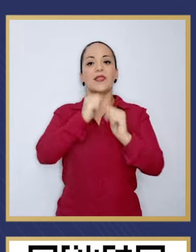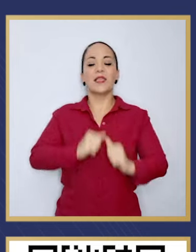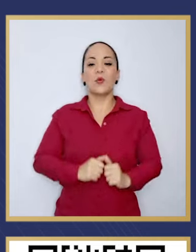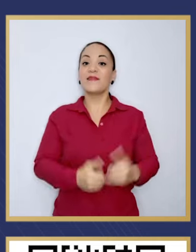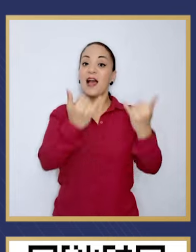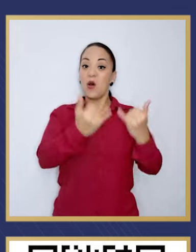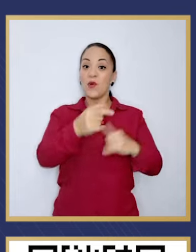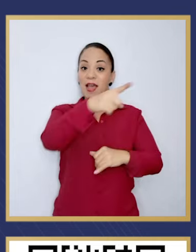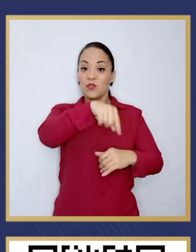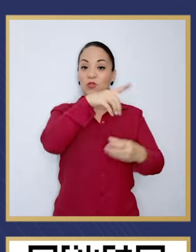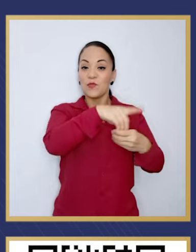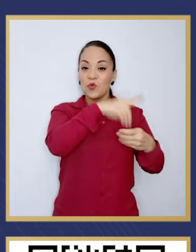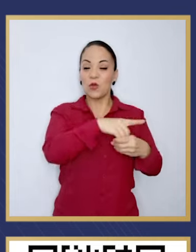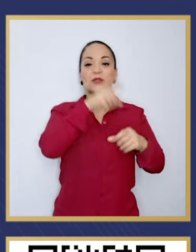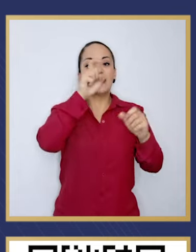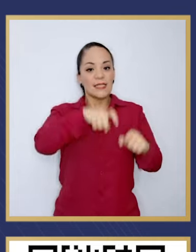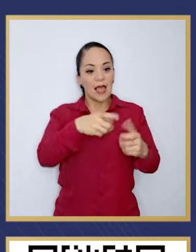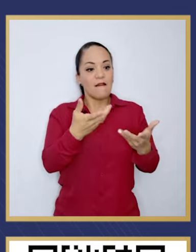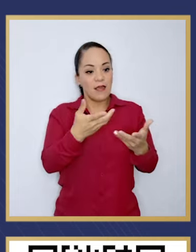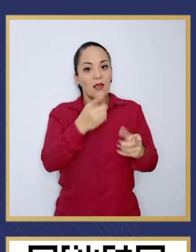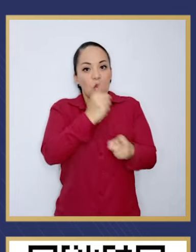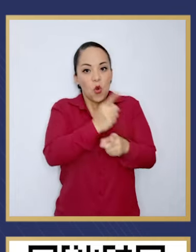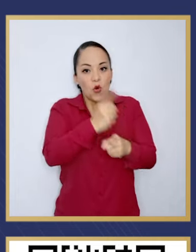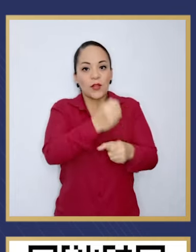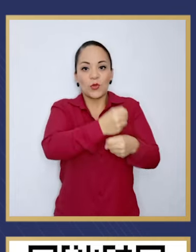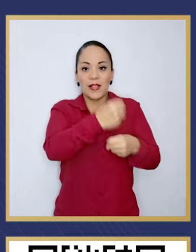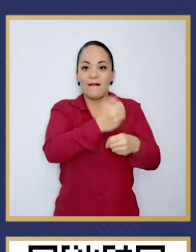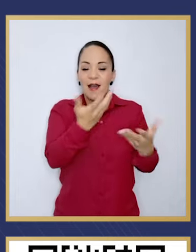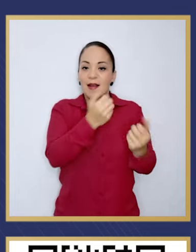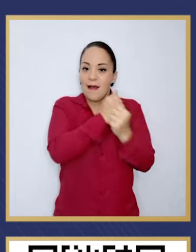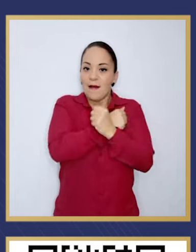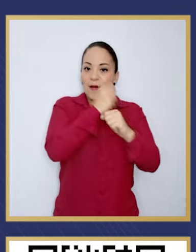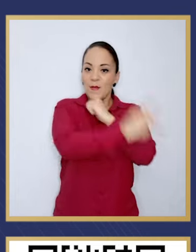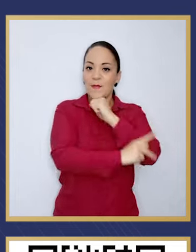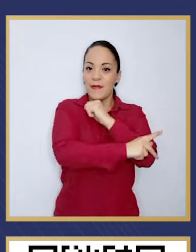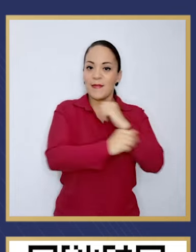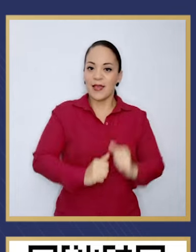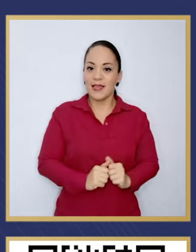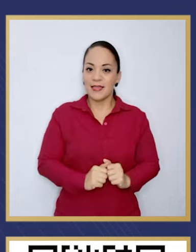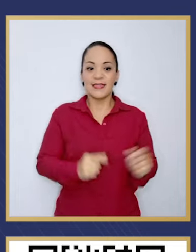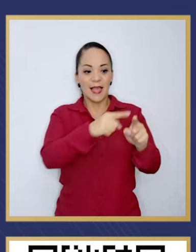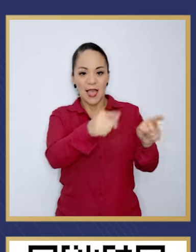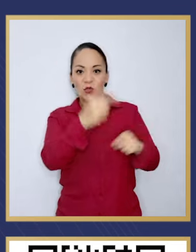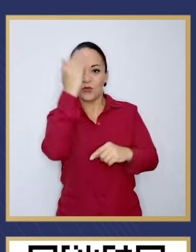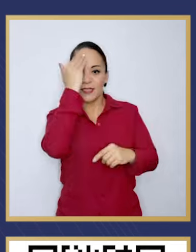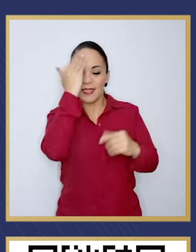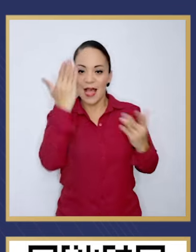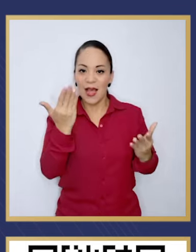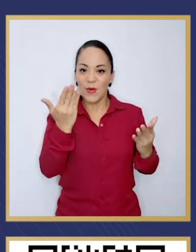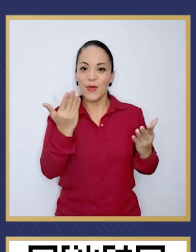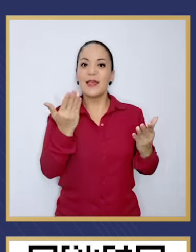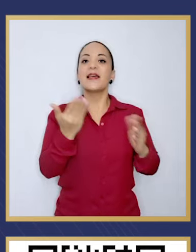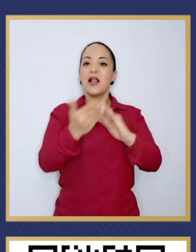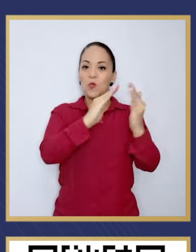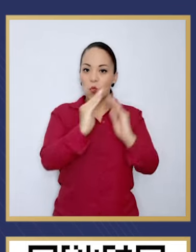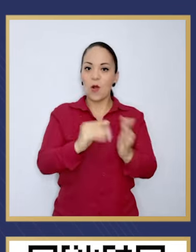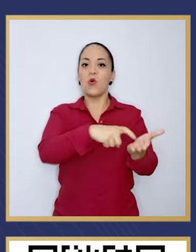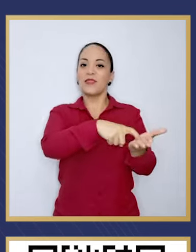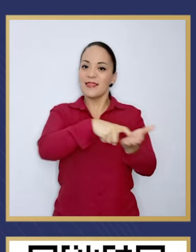Les toca a los diputados hacer lo patriótico, lo que ellos saben que el pueblo está